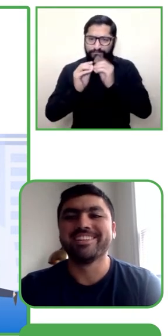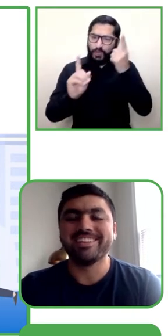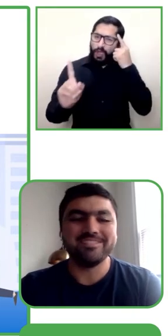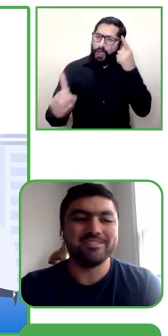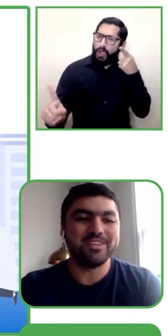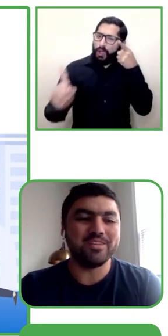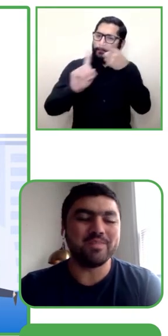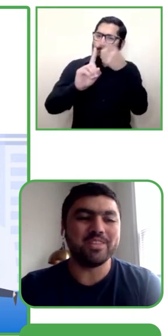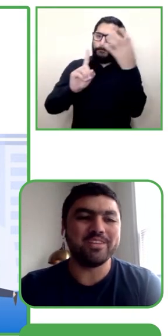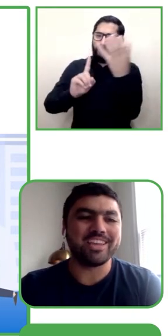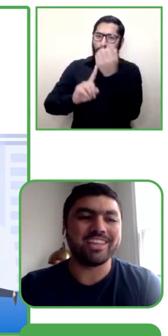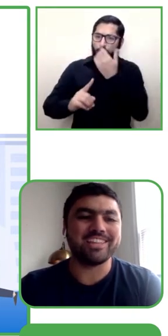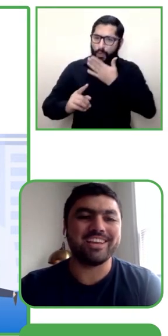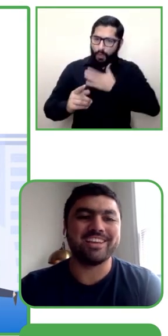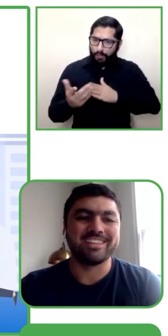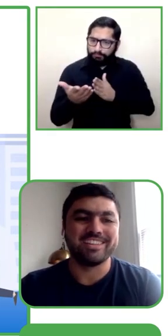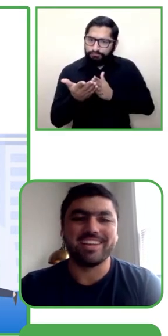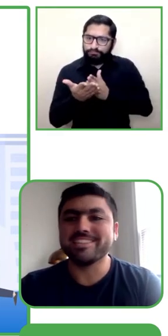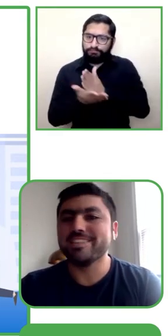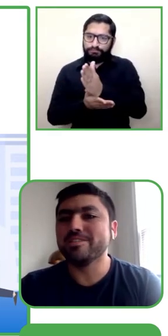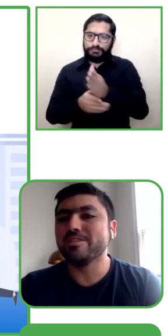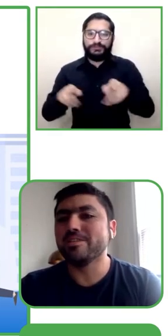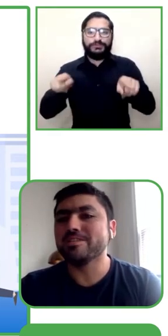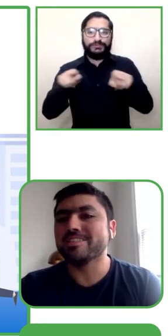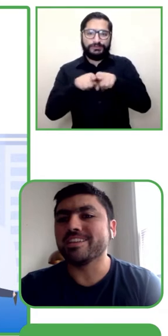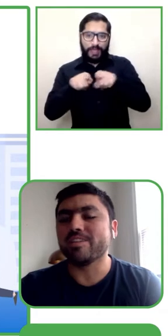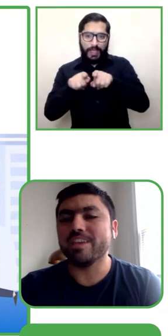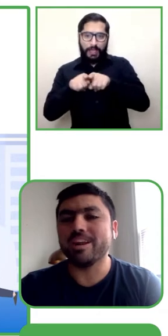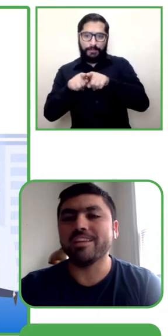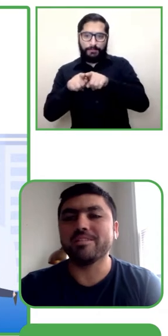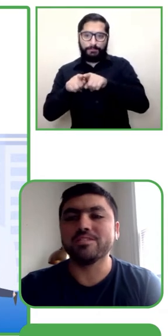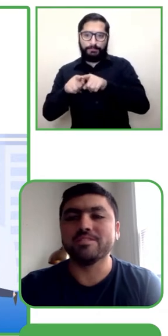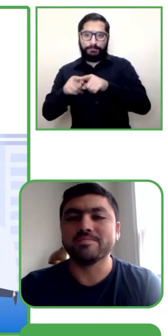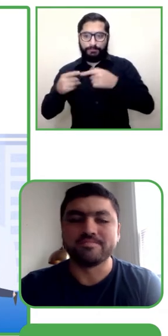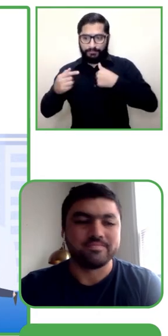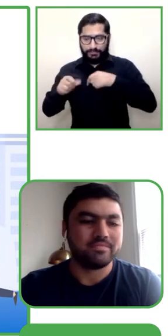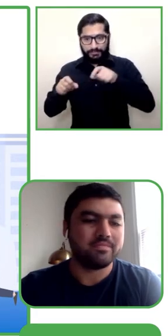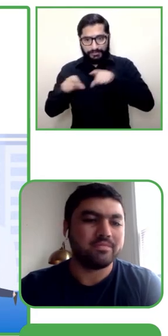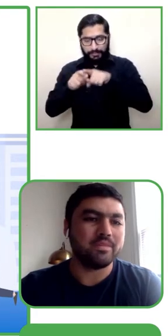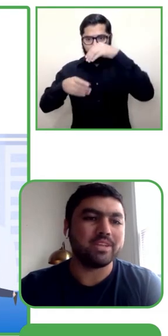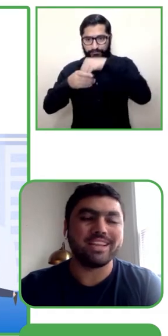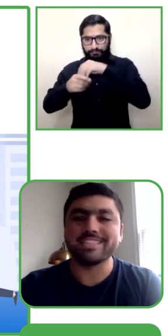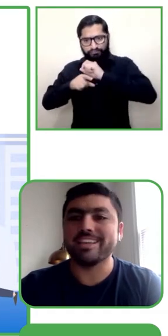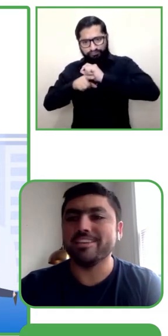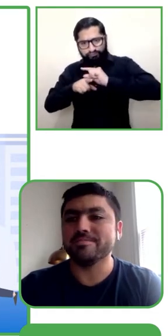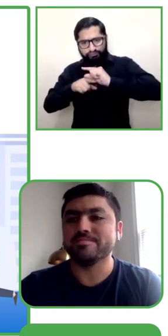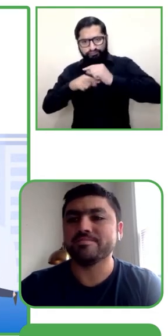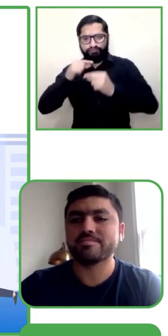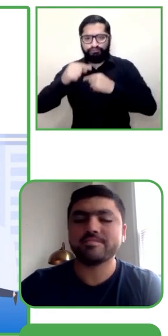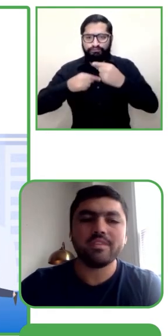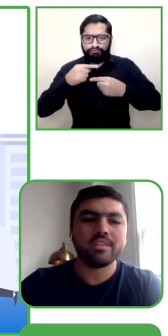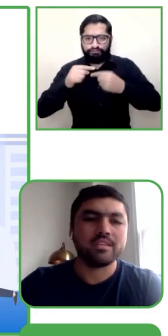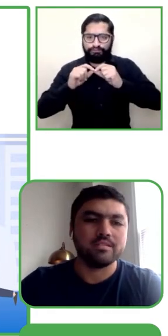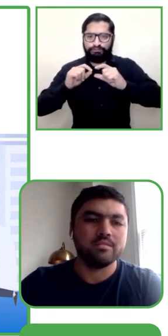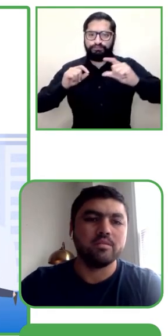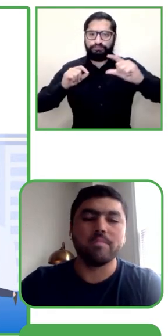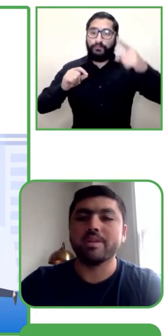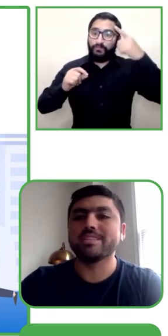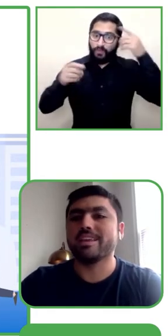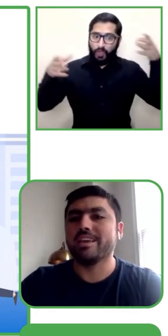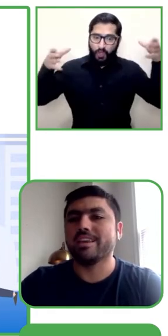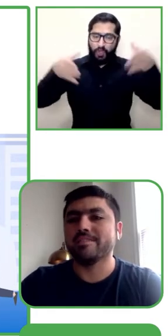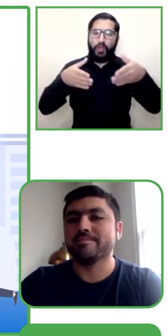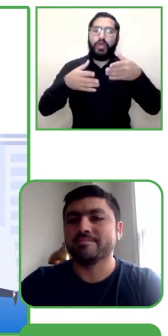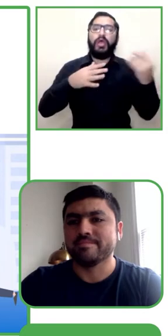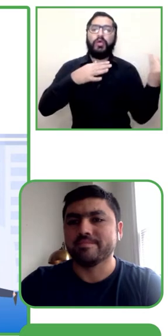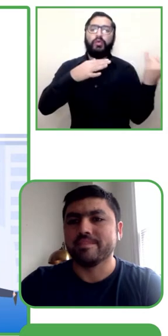de los emprendedores que está haciendo tecnología para la inclusión, mi empresa es Lazarillo, una